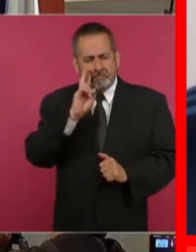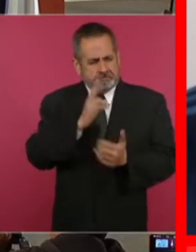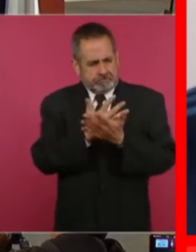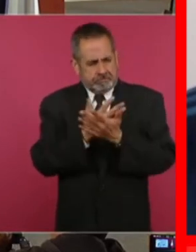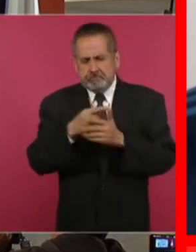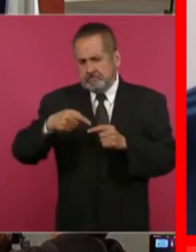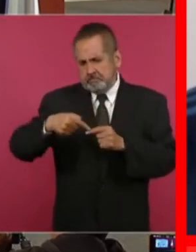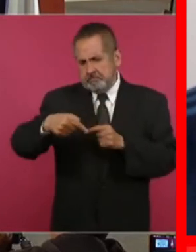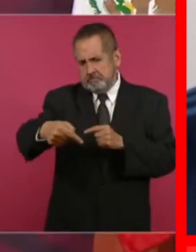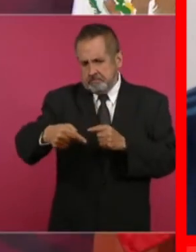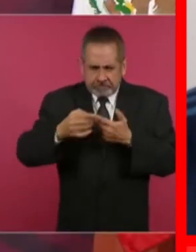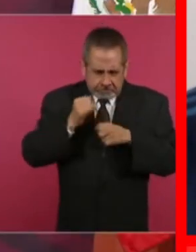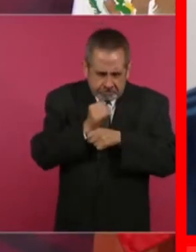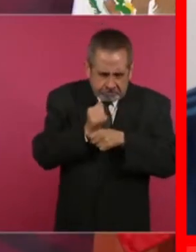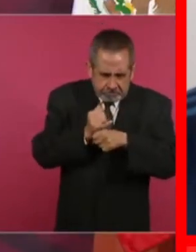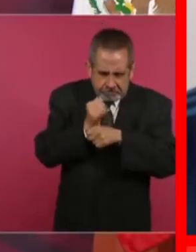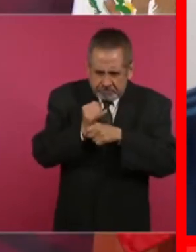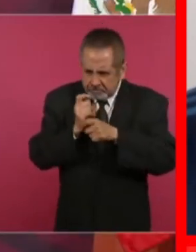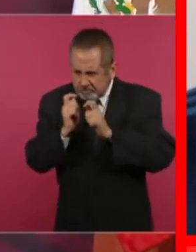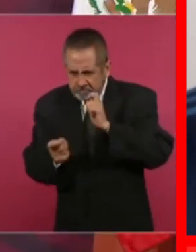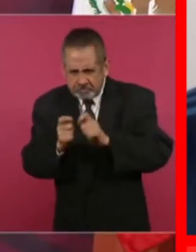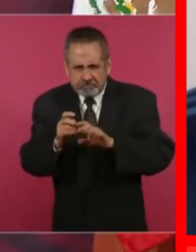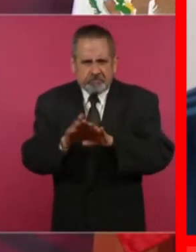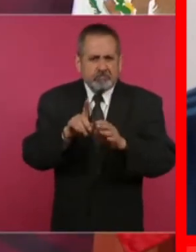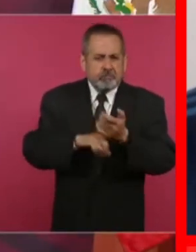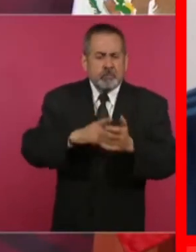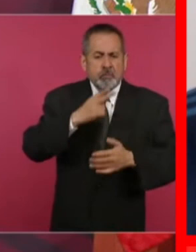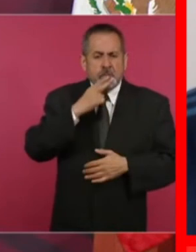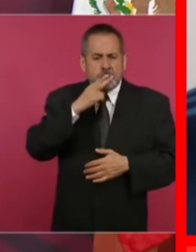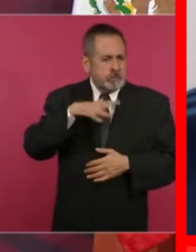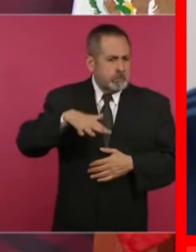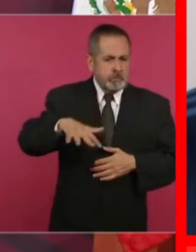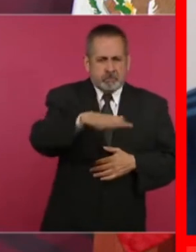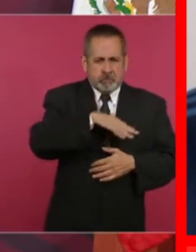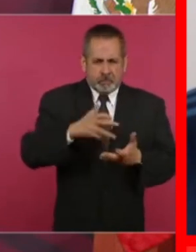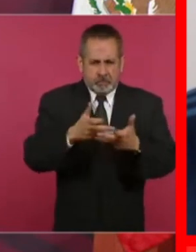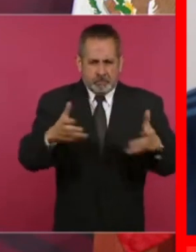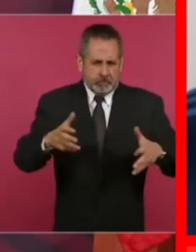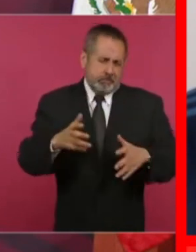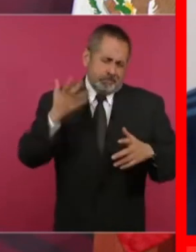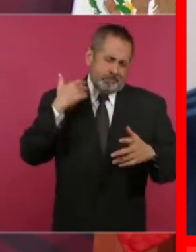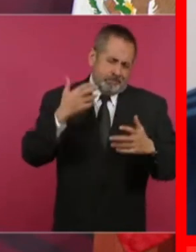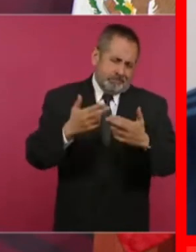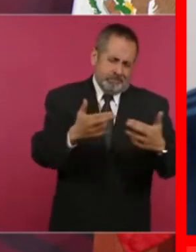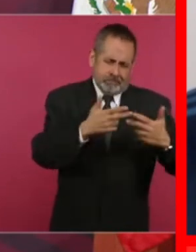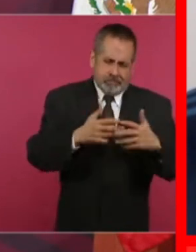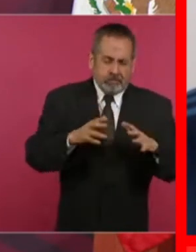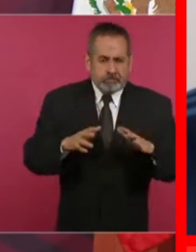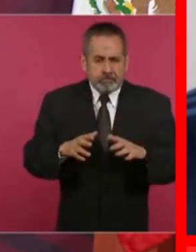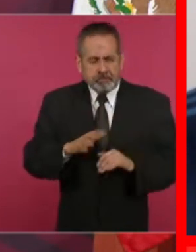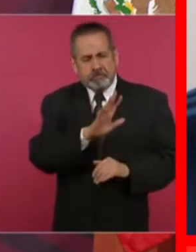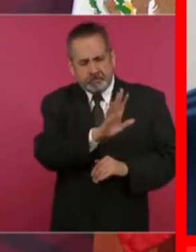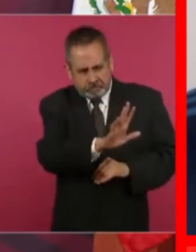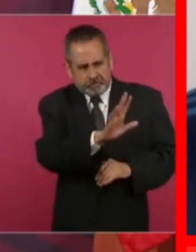sobre cómo utilizar esta zona ya impactada con